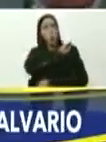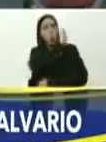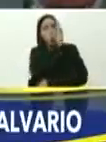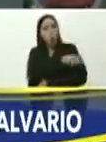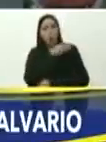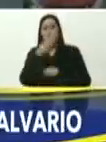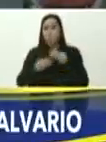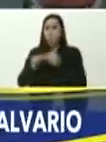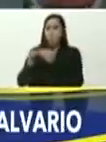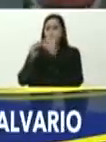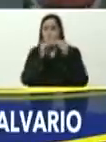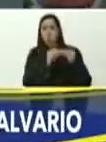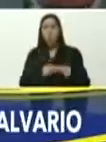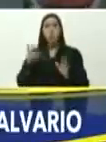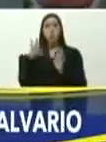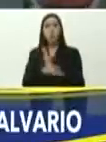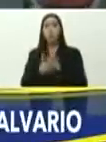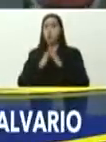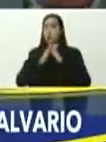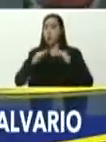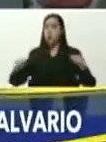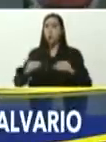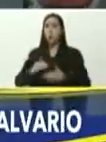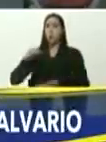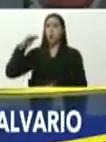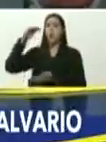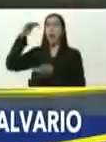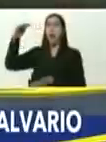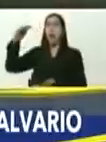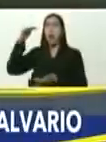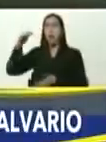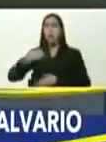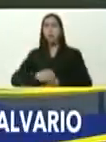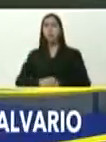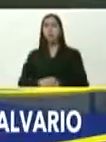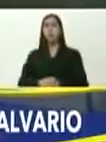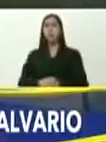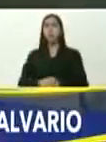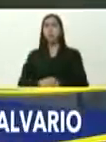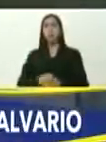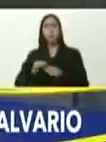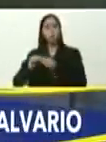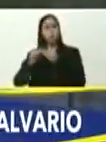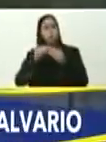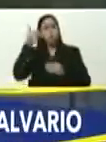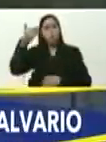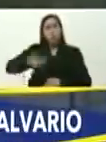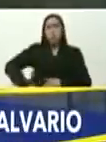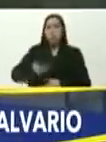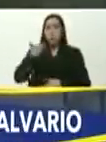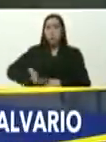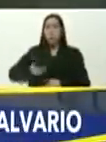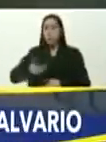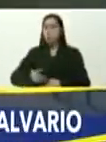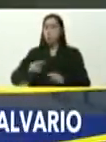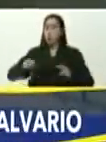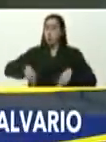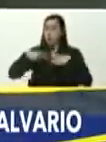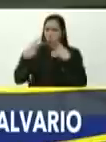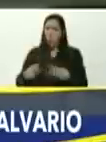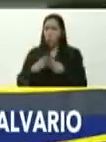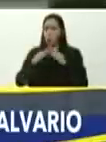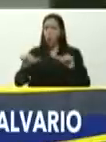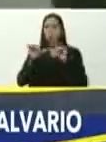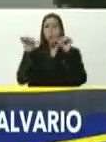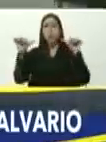rehabilitación que se ha ejecutado, de todo lo que es el estanque El Calvario Alto, una rehabilitación muy importante, y actualización de todo su